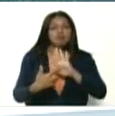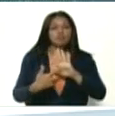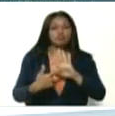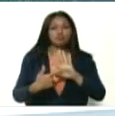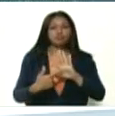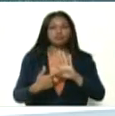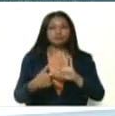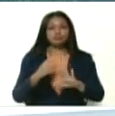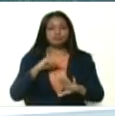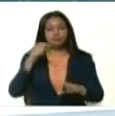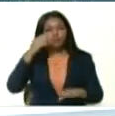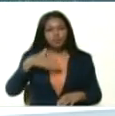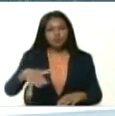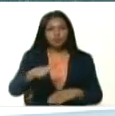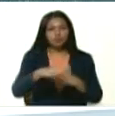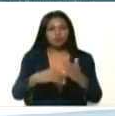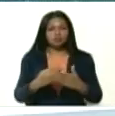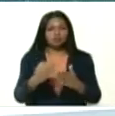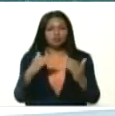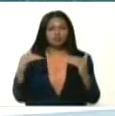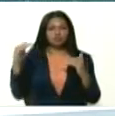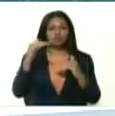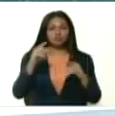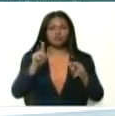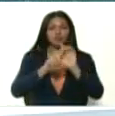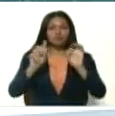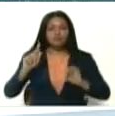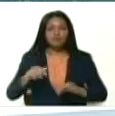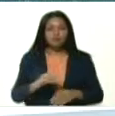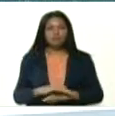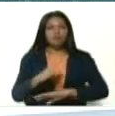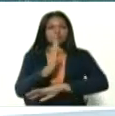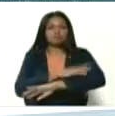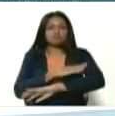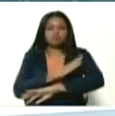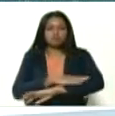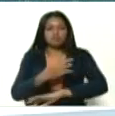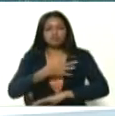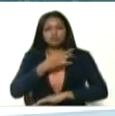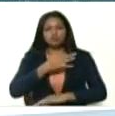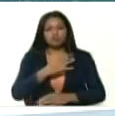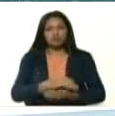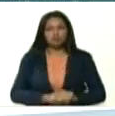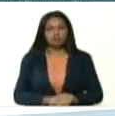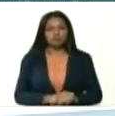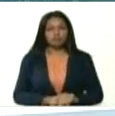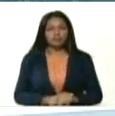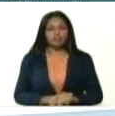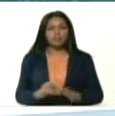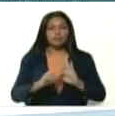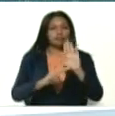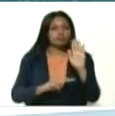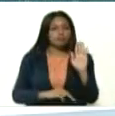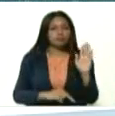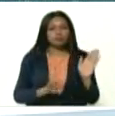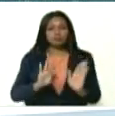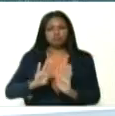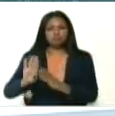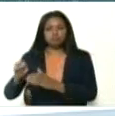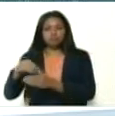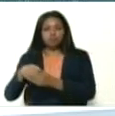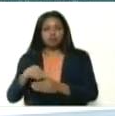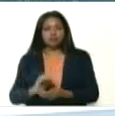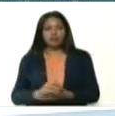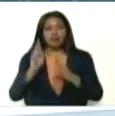llevado a nuestro pueblo altísimos niveles de disciplina social, de cumplir el aislamiento, de